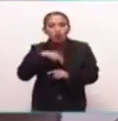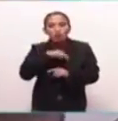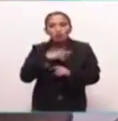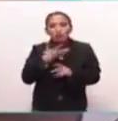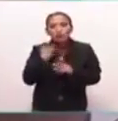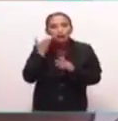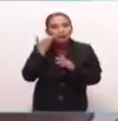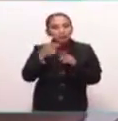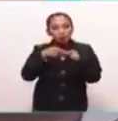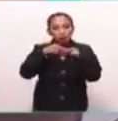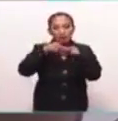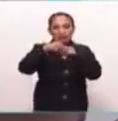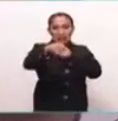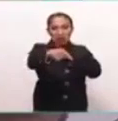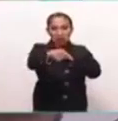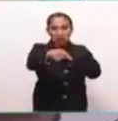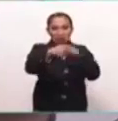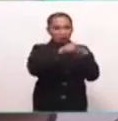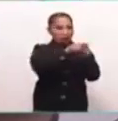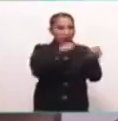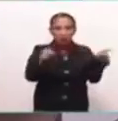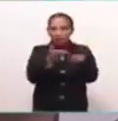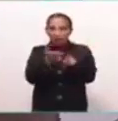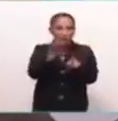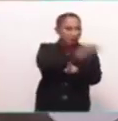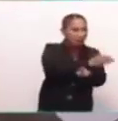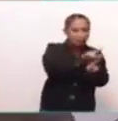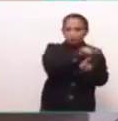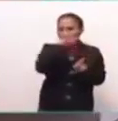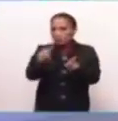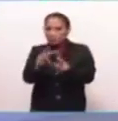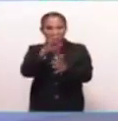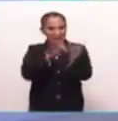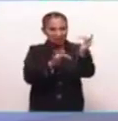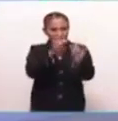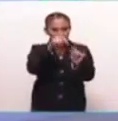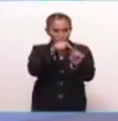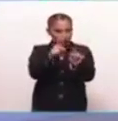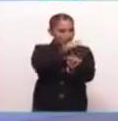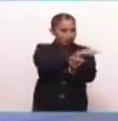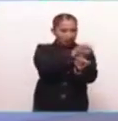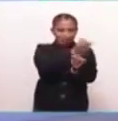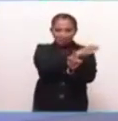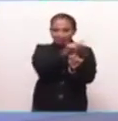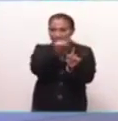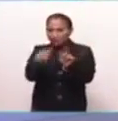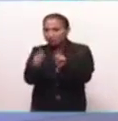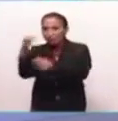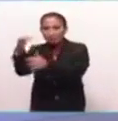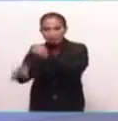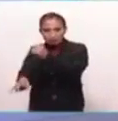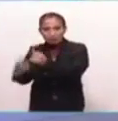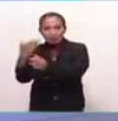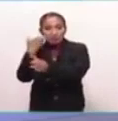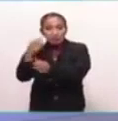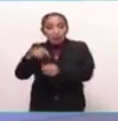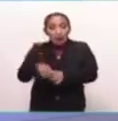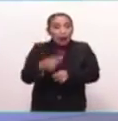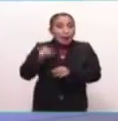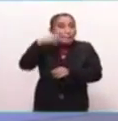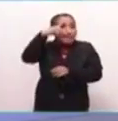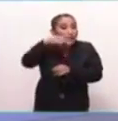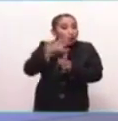tenemos un tiempo lineal, antes o después de Cristo. O sea, tenemos un tiempo que tiene un principio y un fin. En el México